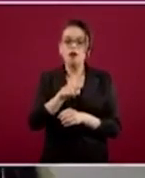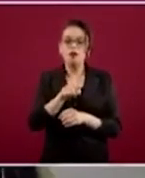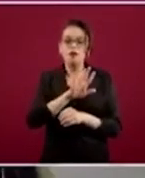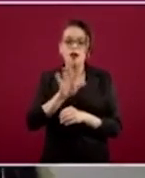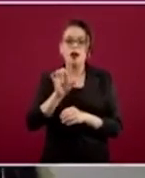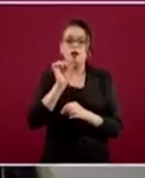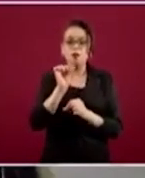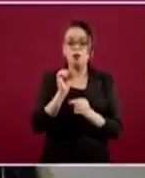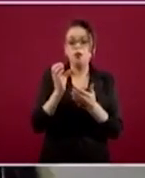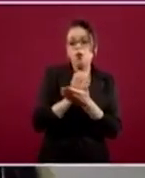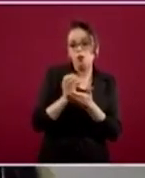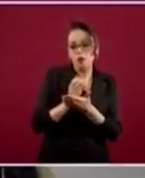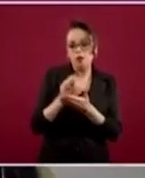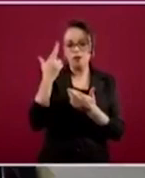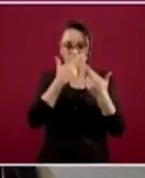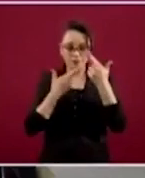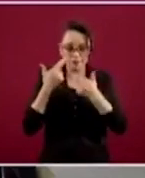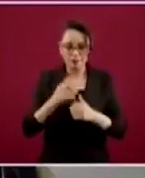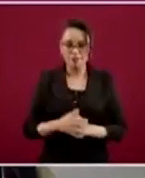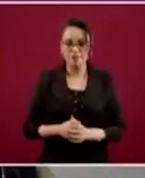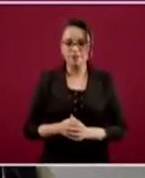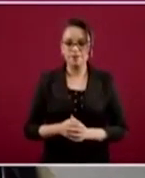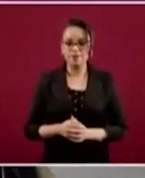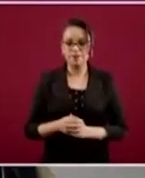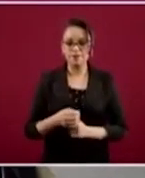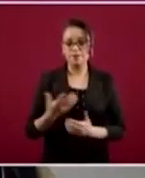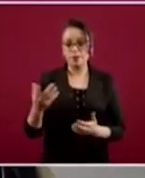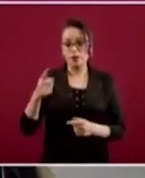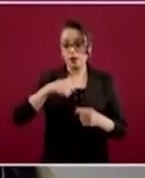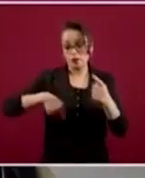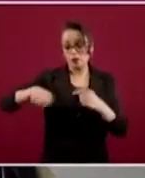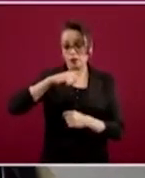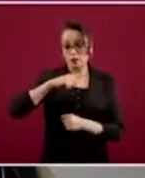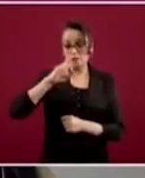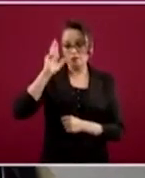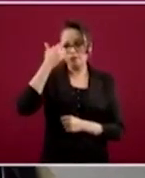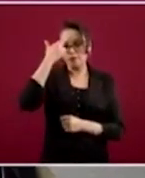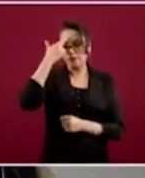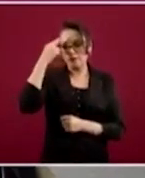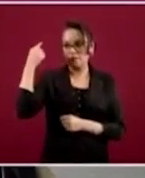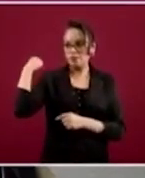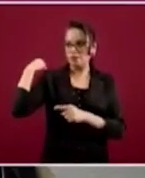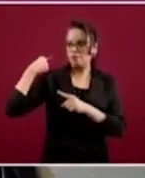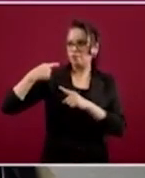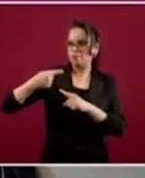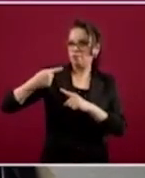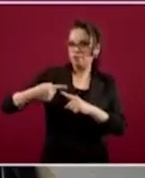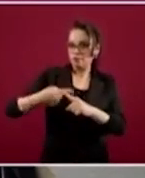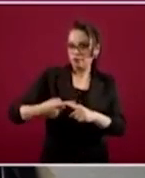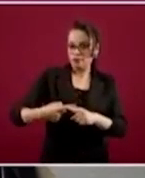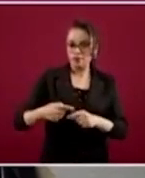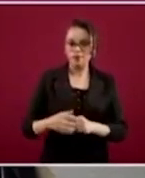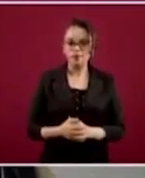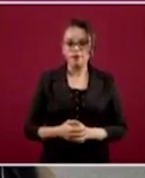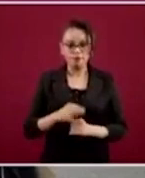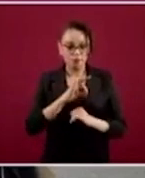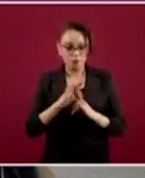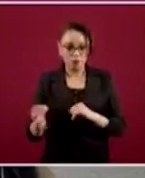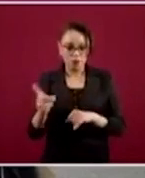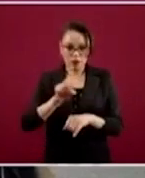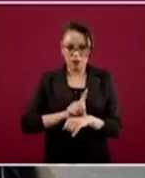El mapa de la República Mexicana, si vamos haciendo memoria de los últimos días, prácticamente se mantiene